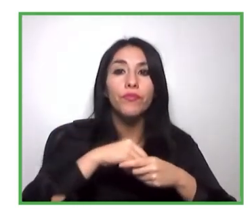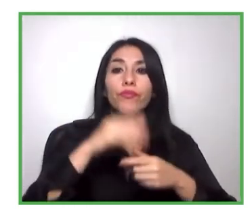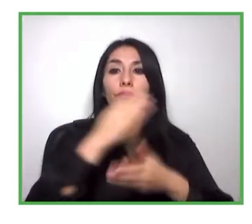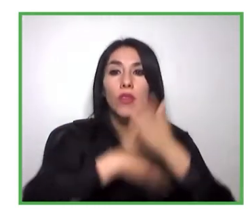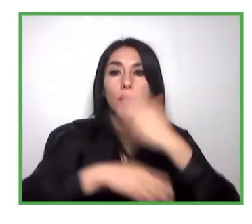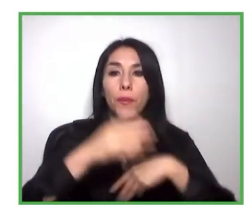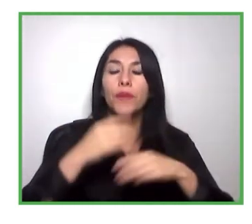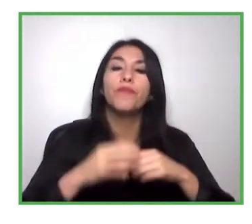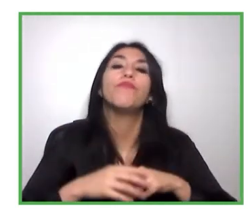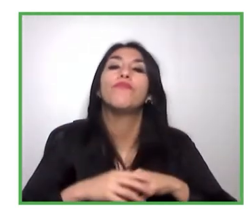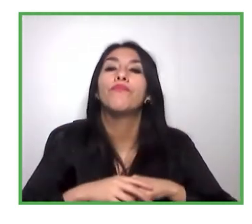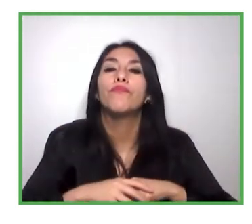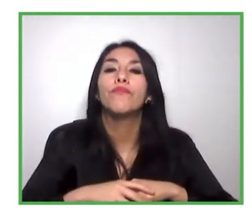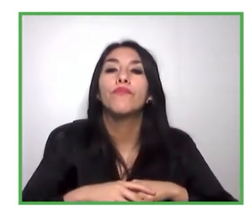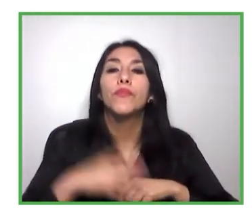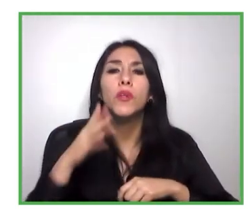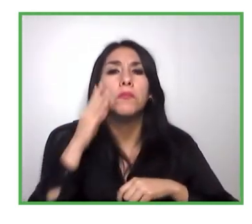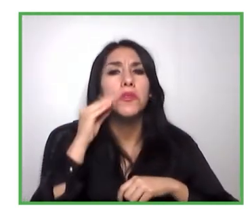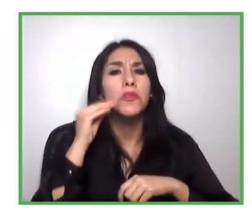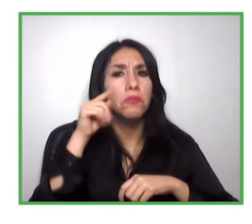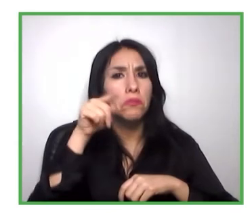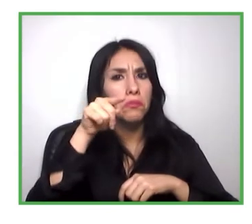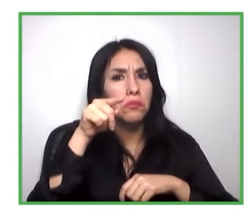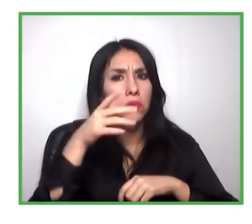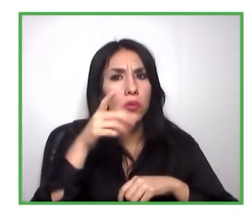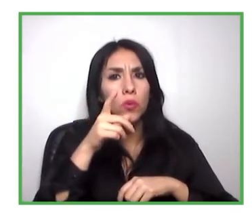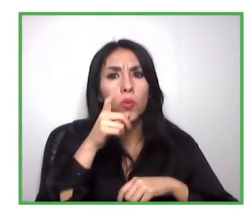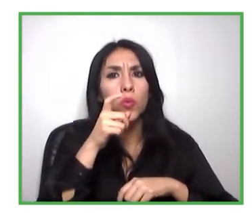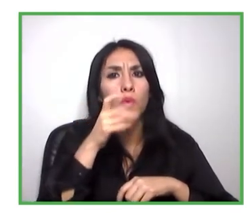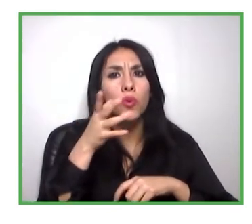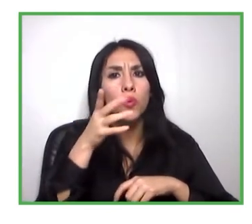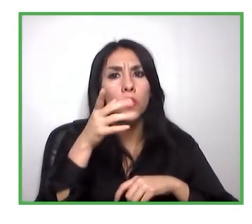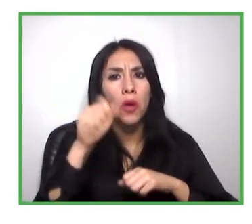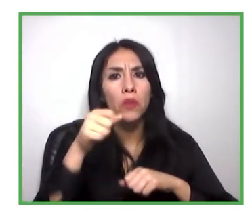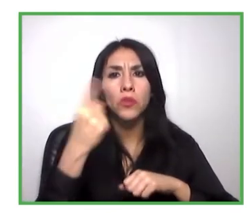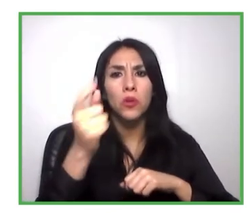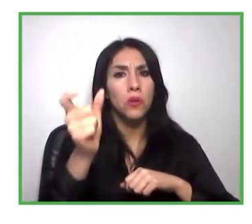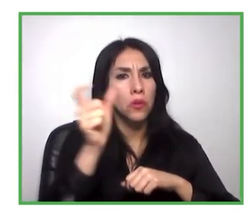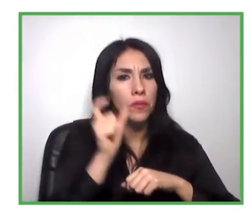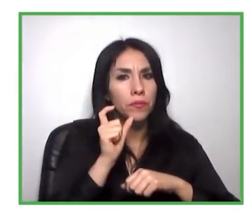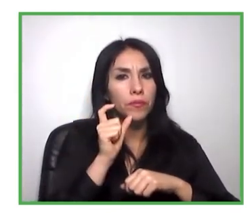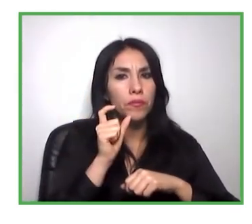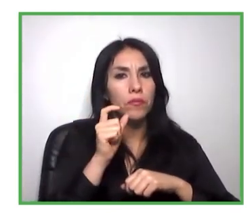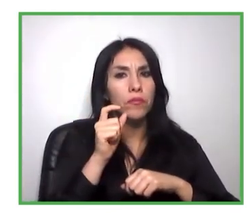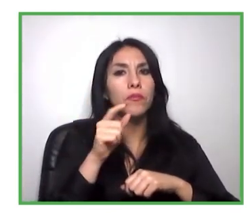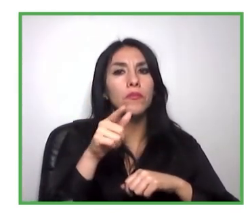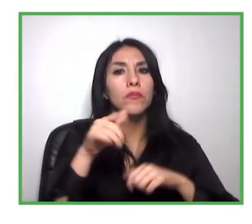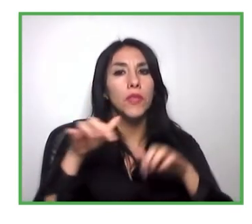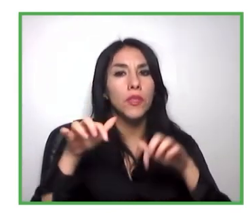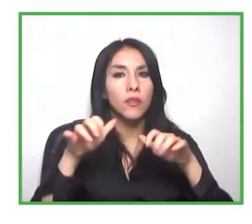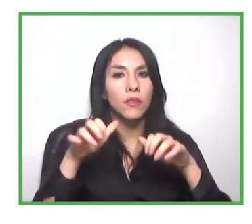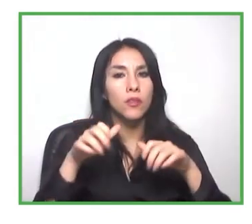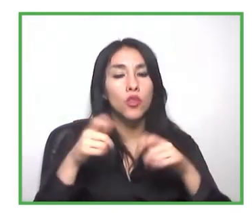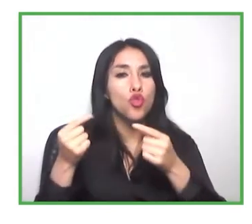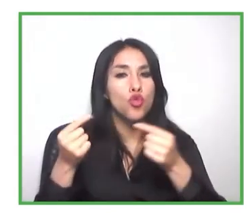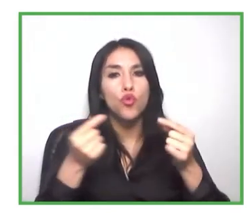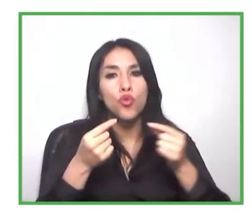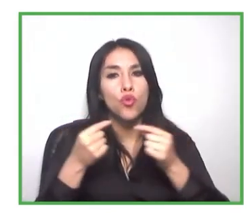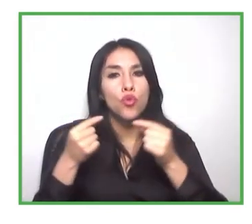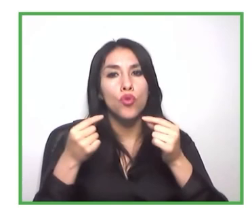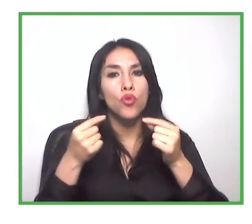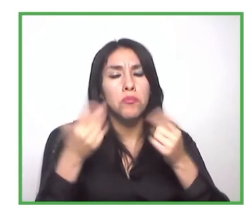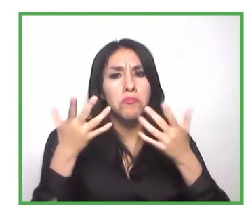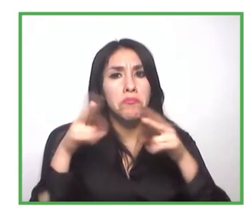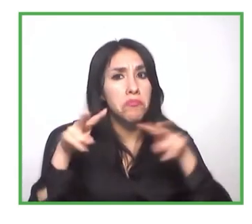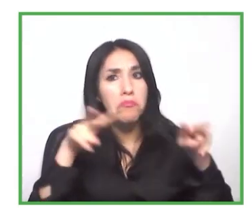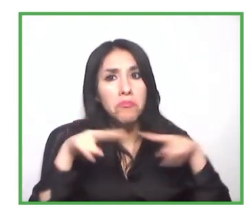esto, ¿qué resultados han visto de tener una plataforma para gestionar personas con discapacidad? ¿Qué les han comentado a las